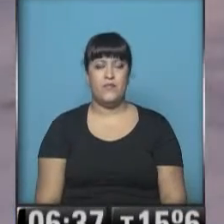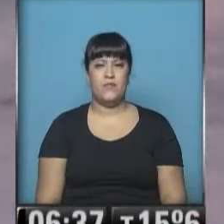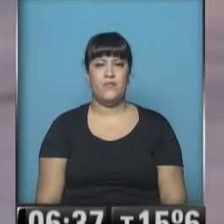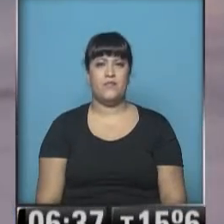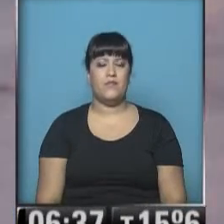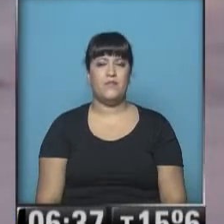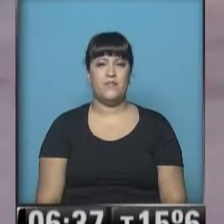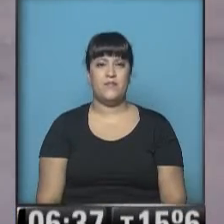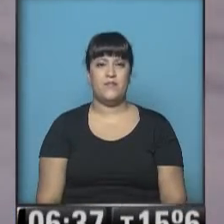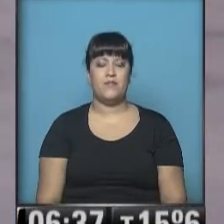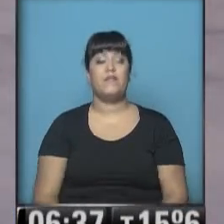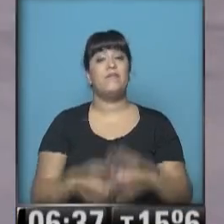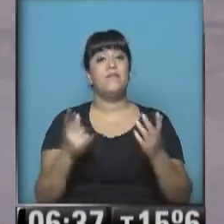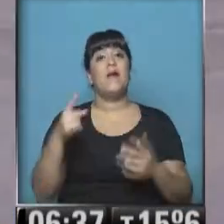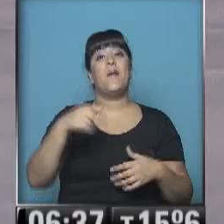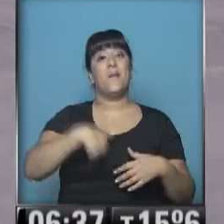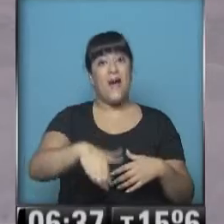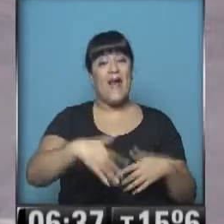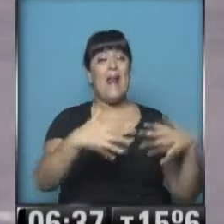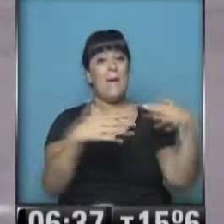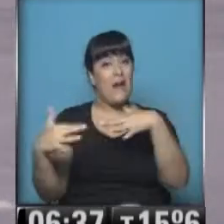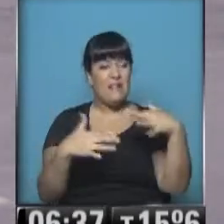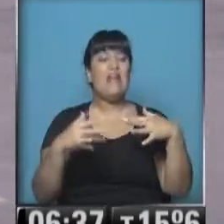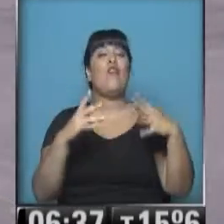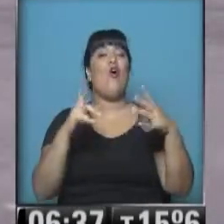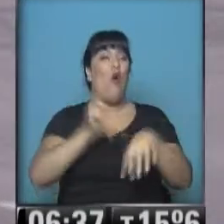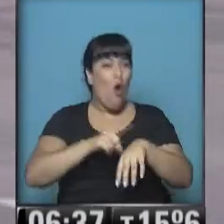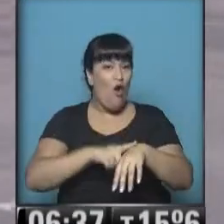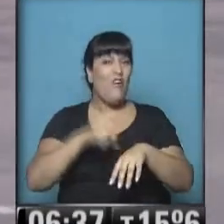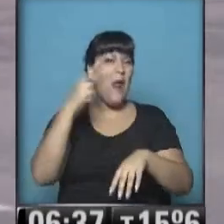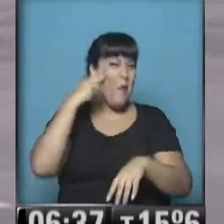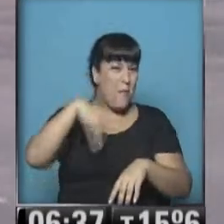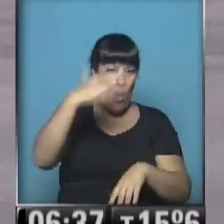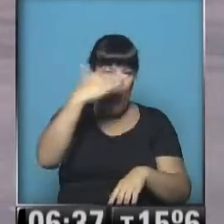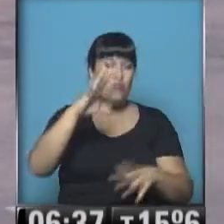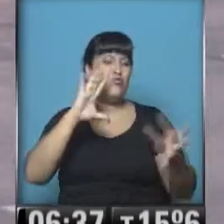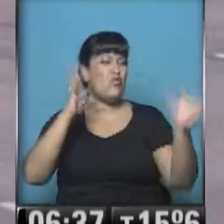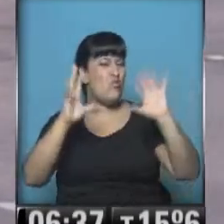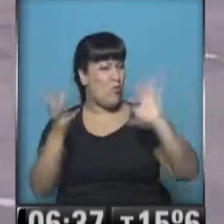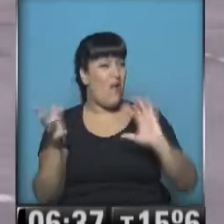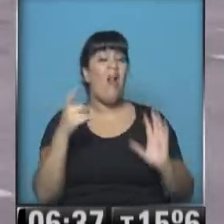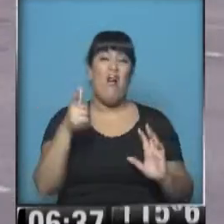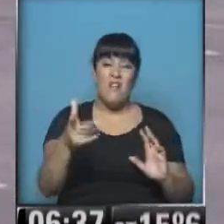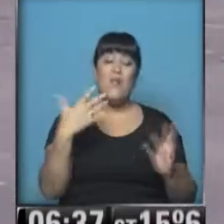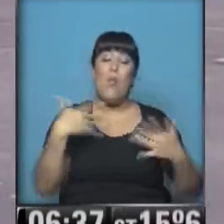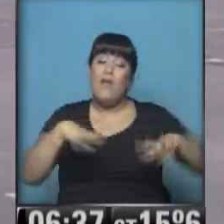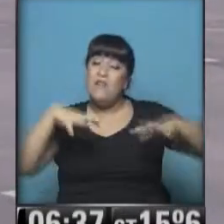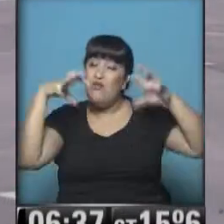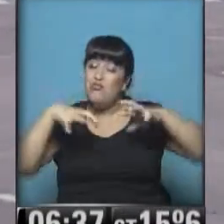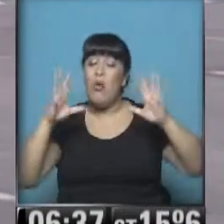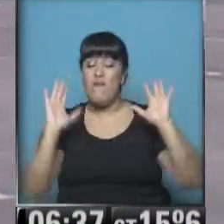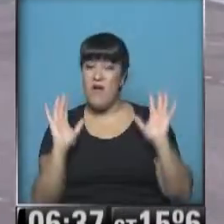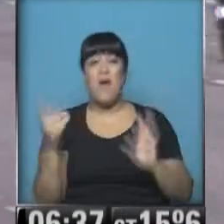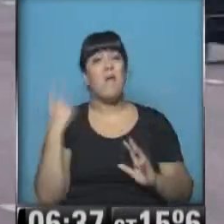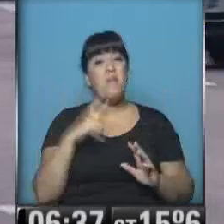Muy bien, ¿eh? Para la hora del partido, bastante nubladón. Ahí vamos a estar en el límite, muy cerquita. Llueve, no llueve, pero lo más